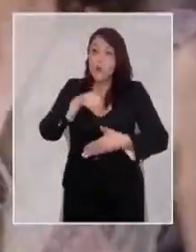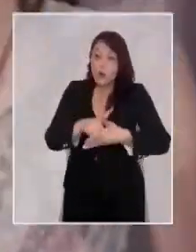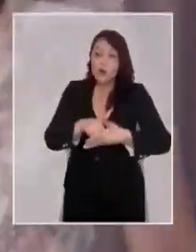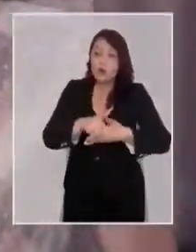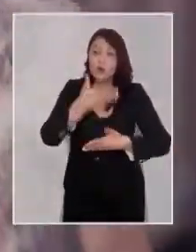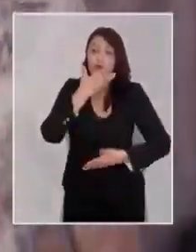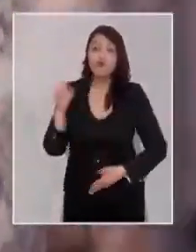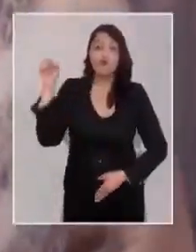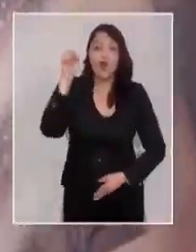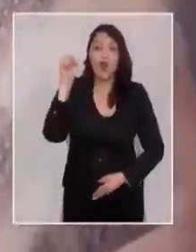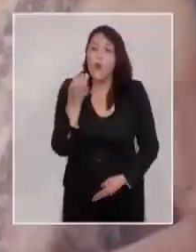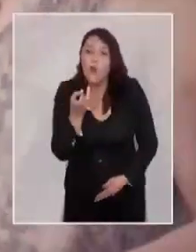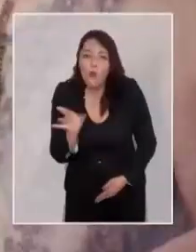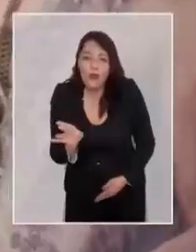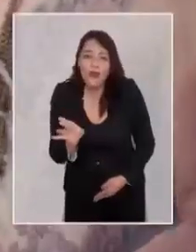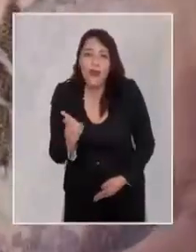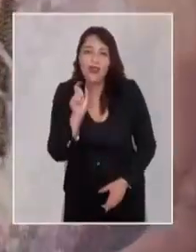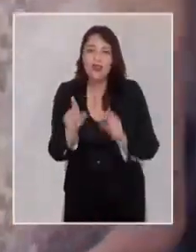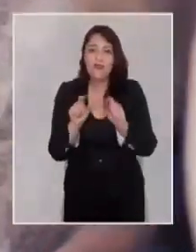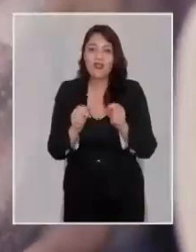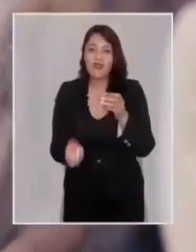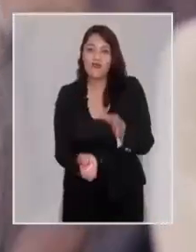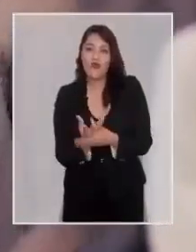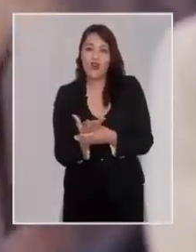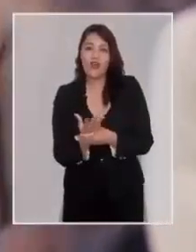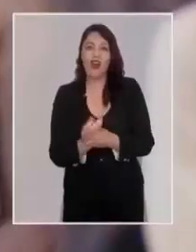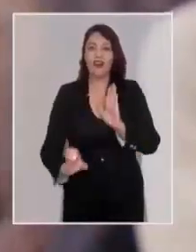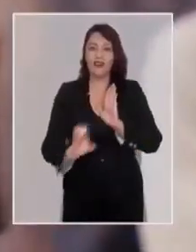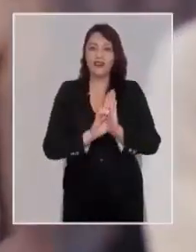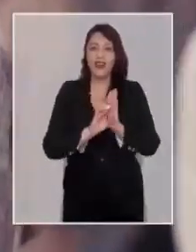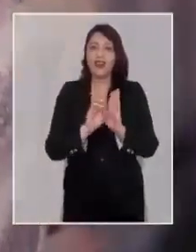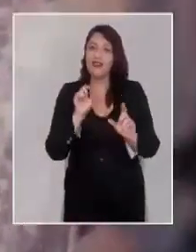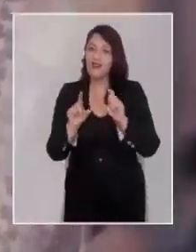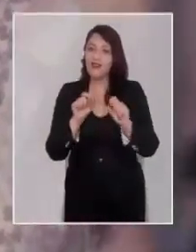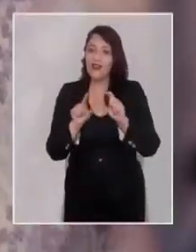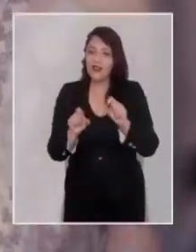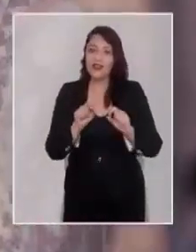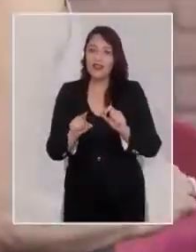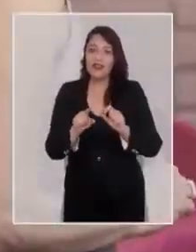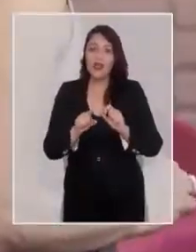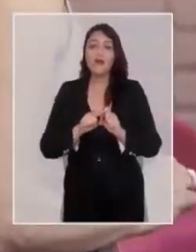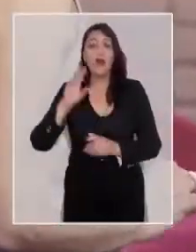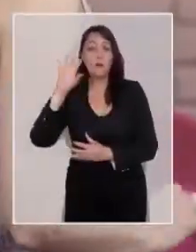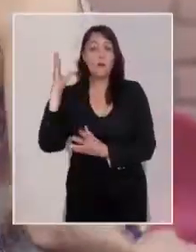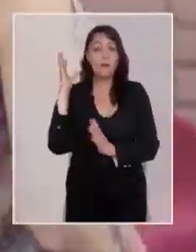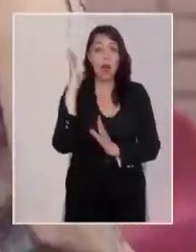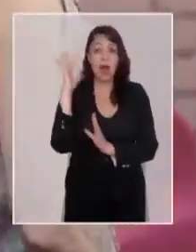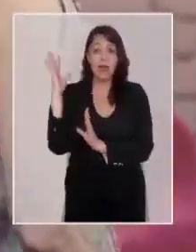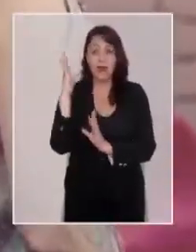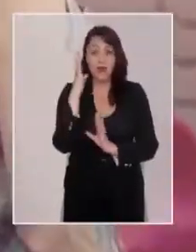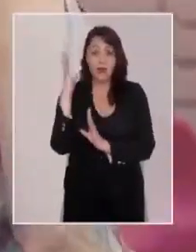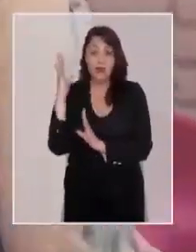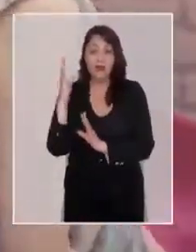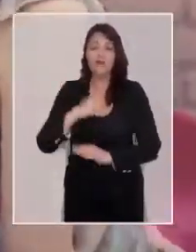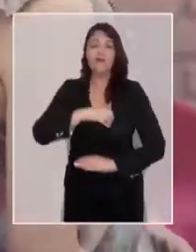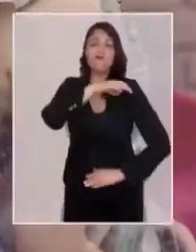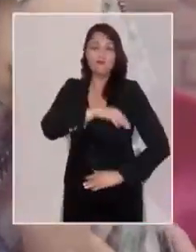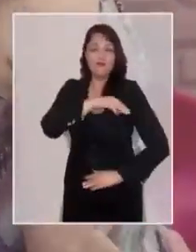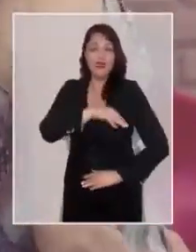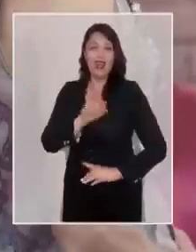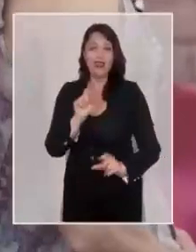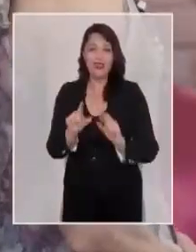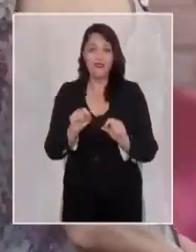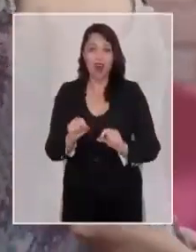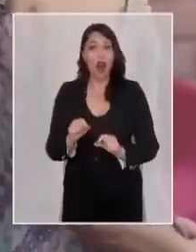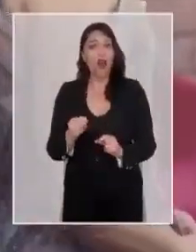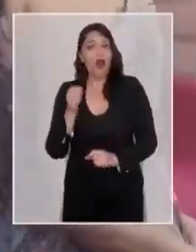ya por eso hay que votar por el Boric, porque es el único que va a defender la nueva constitución. Ya, también lo defiende todo lo que son los medios de ambiente, lo defiende